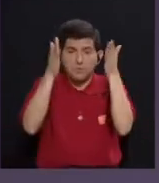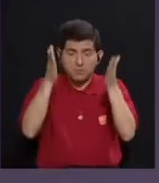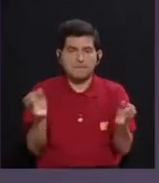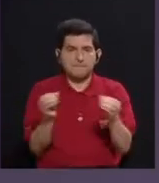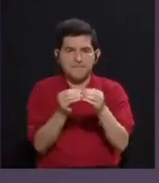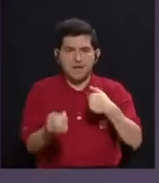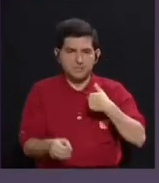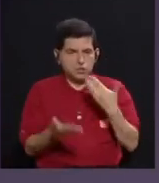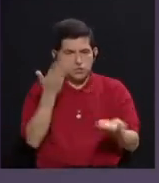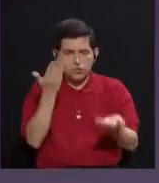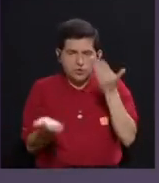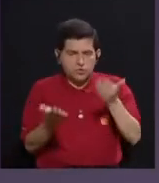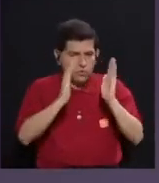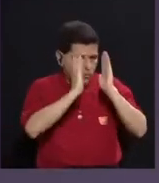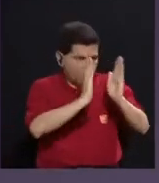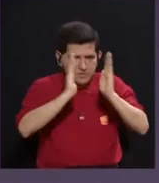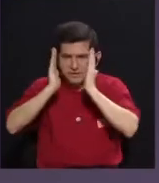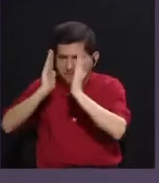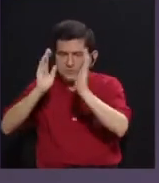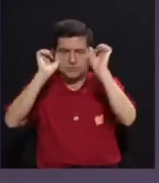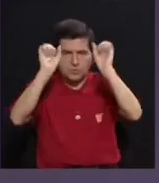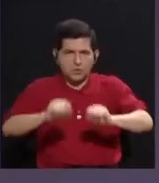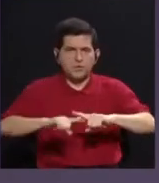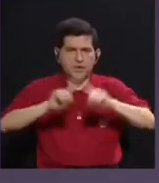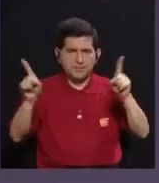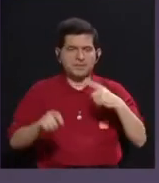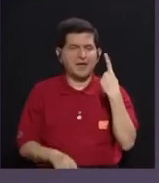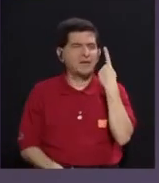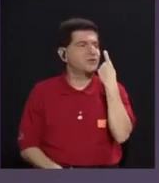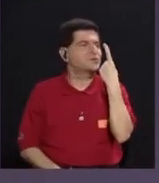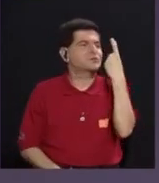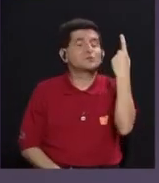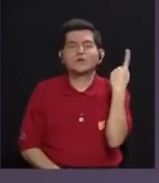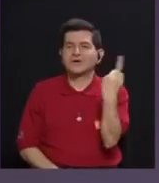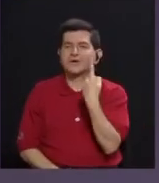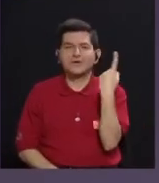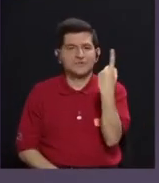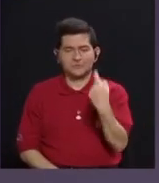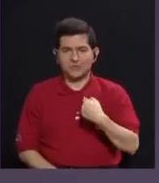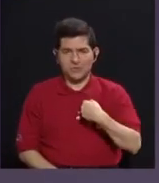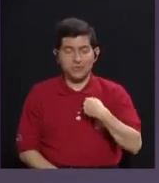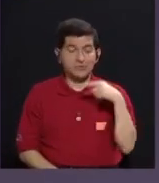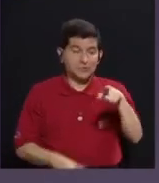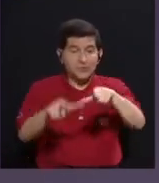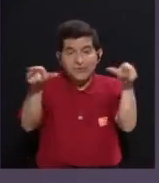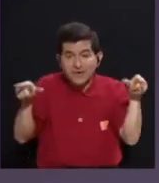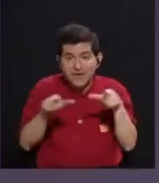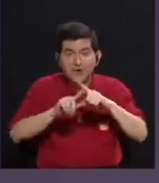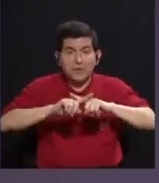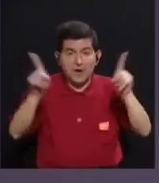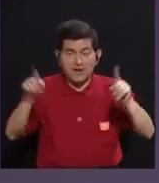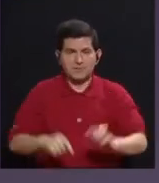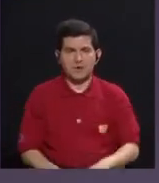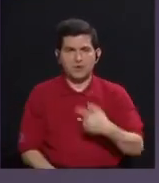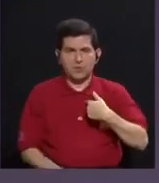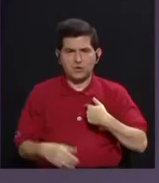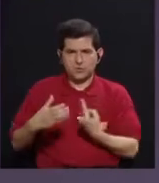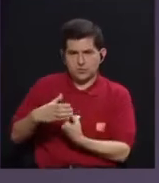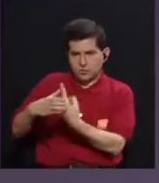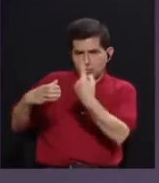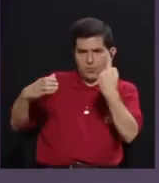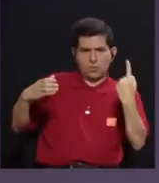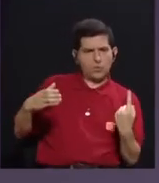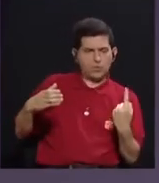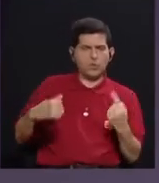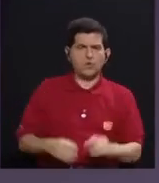los que uno pudiera abarcar, pero es una ilusión nada más, que yo tengo porque estoy ahí, pero cuando me abstraigo, en